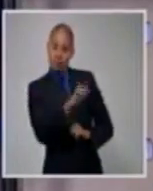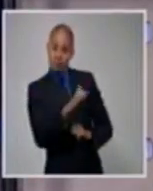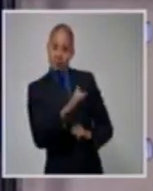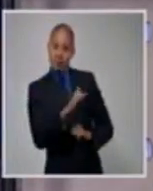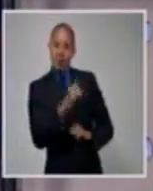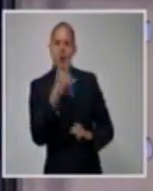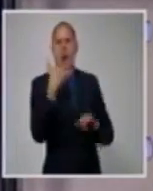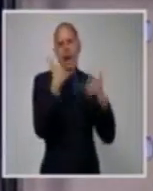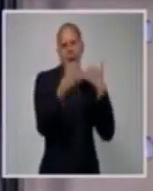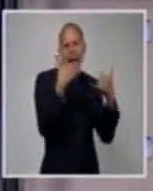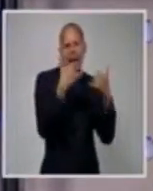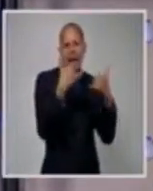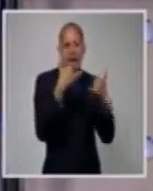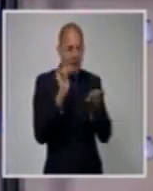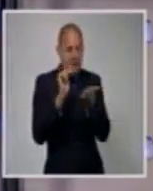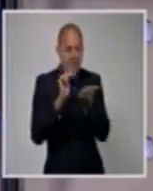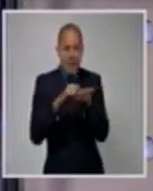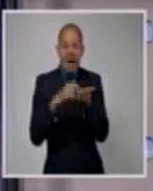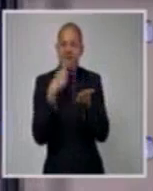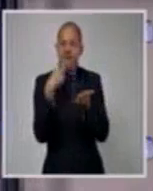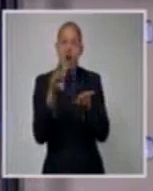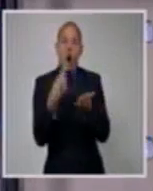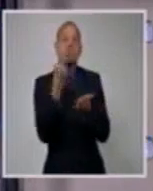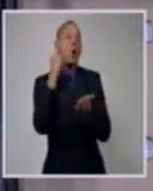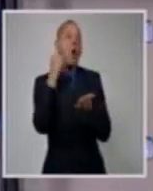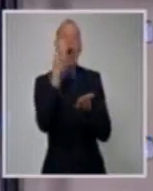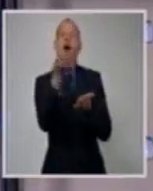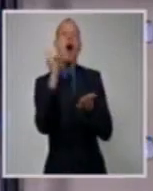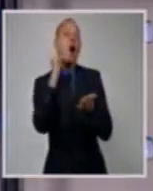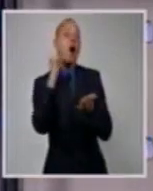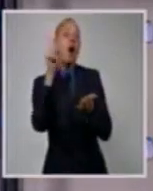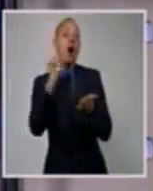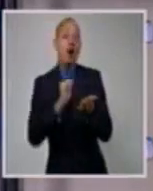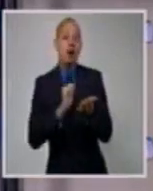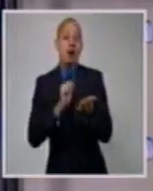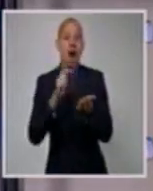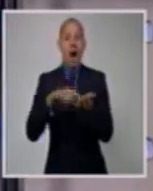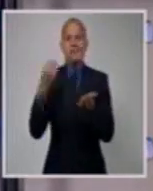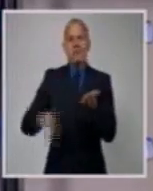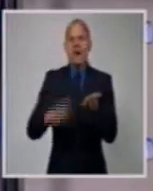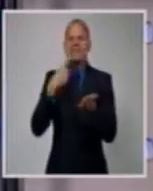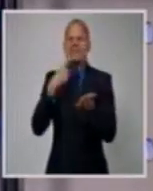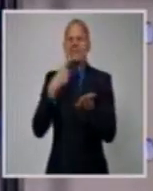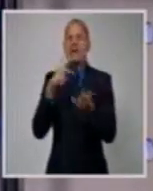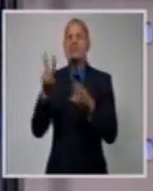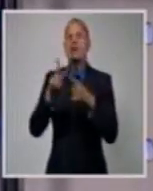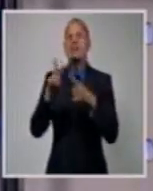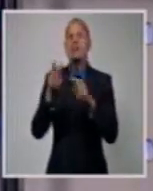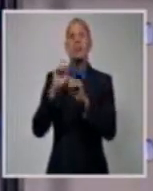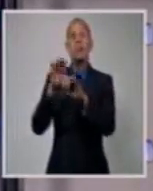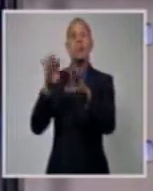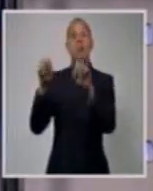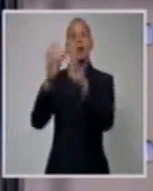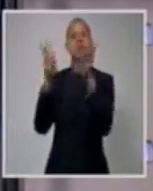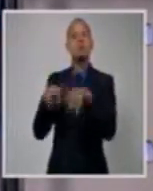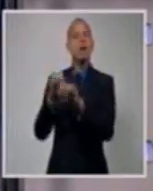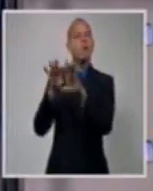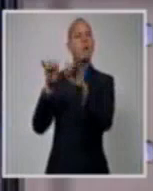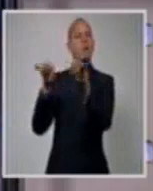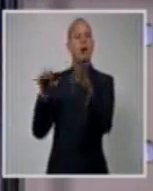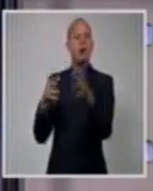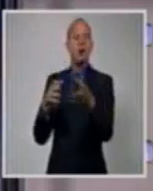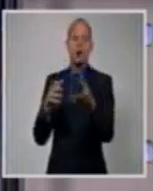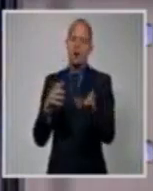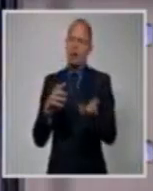decírselo, sin aclararlo, y por si fuera poco, transmitir esa llamada en vivo a través de internet? Pero bien, el